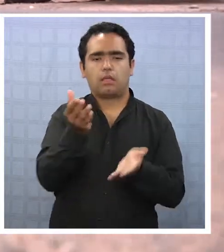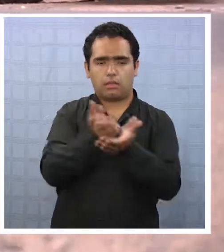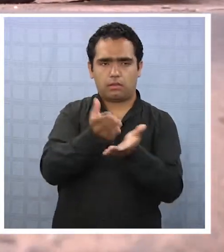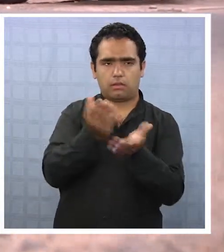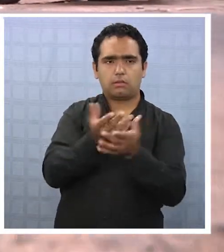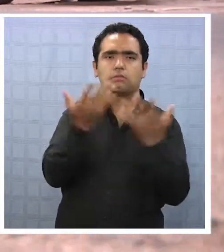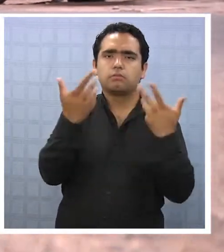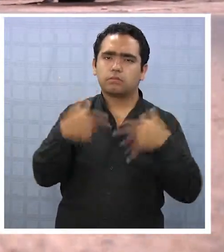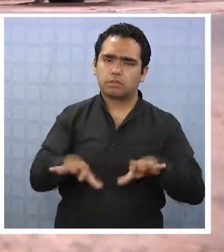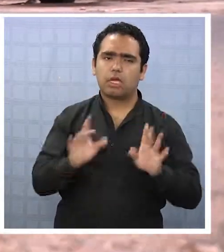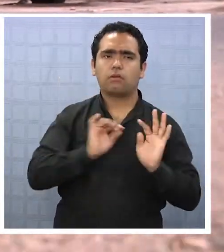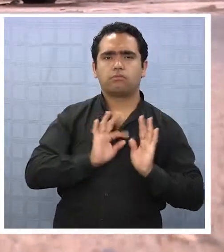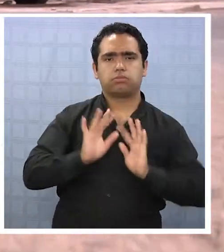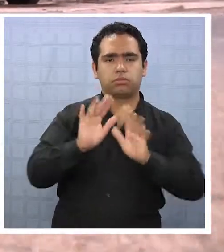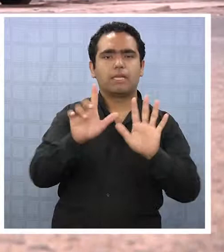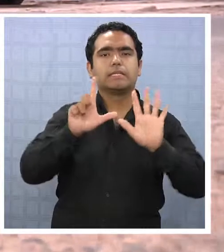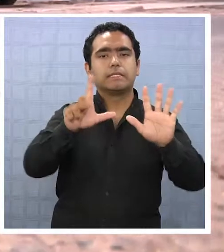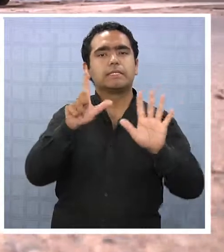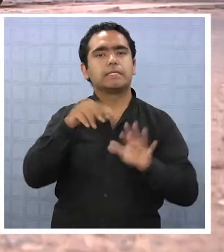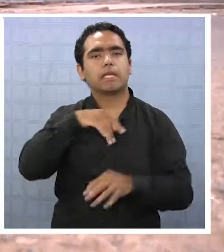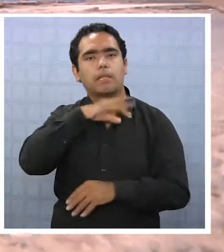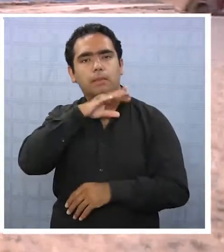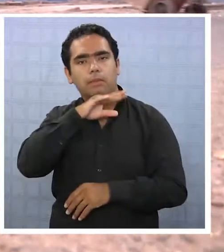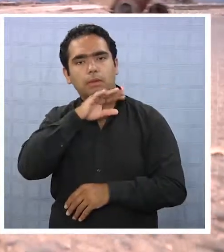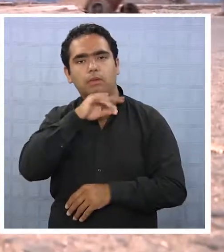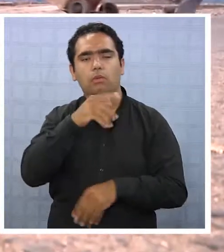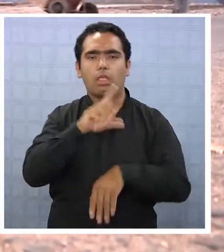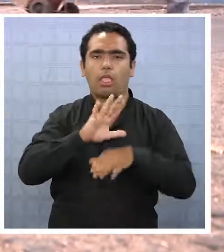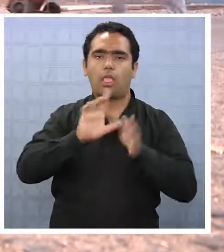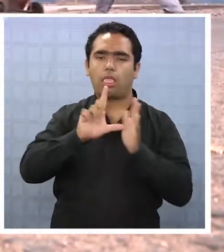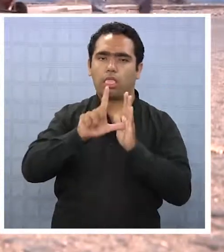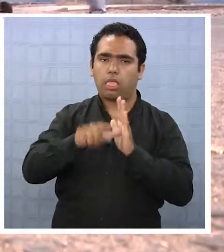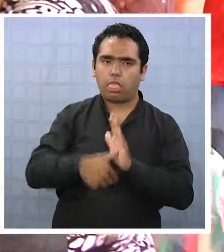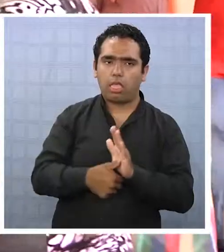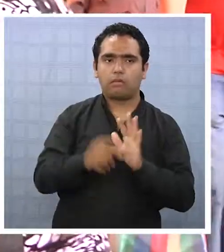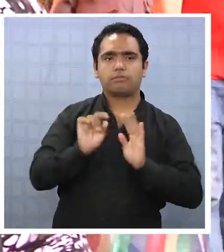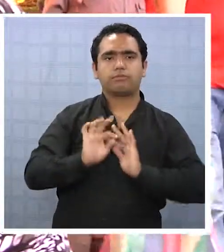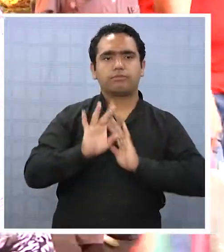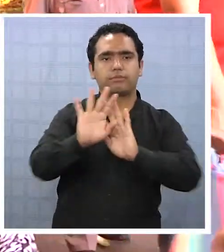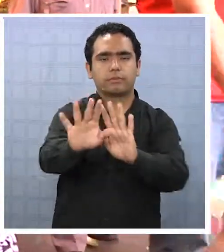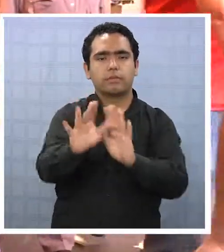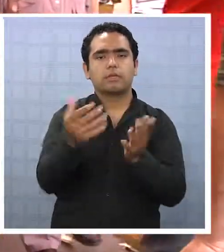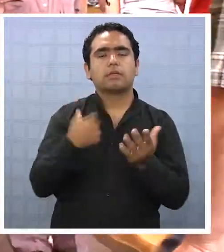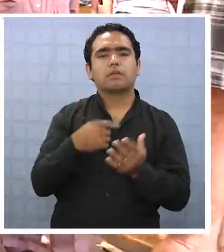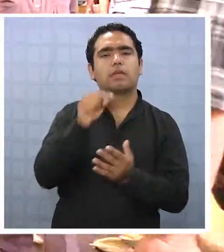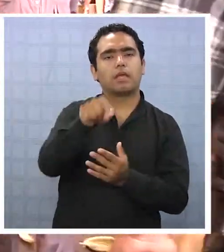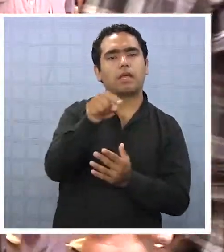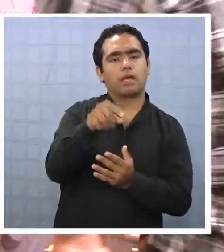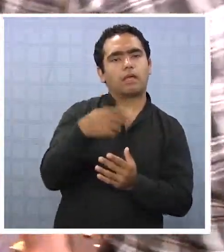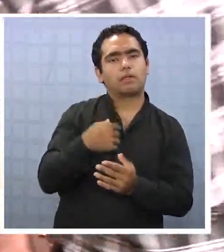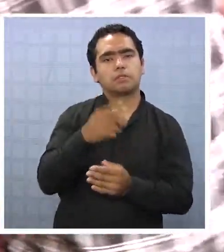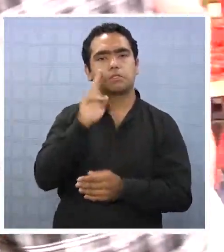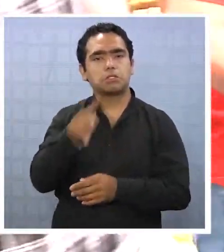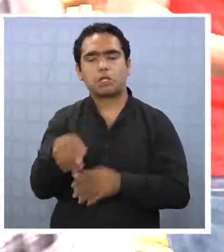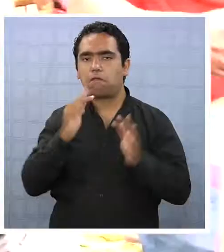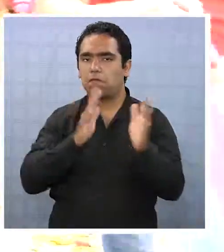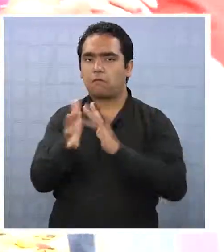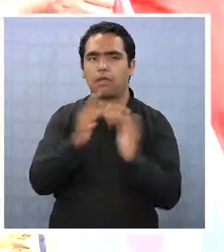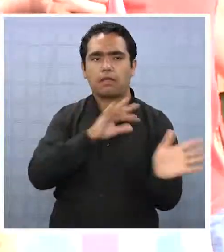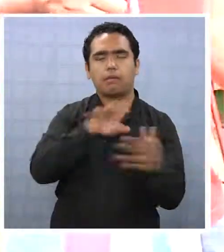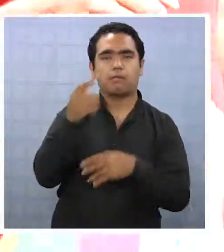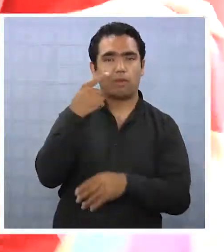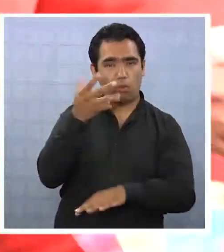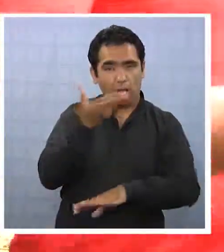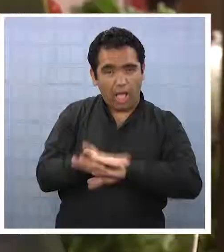evacuación y tardan 7 minutos en llegar a la zona de seguridad sin la presencia de la feria. Mientras que el mismo ejercicio se demora